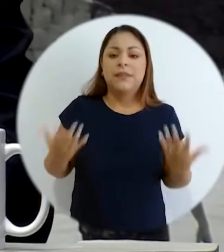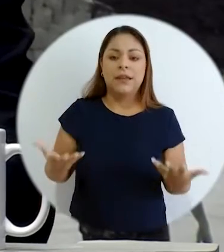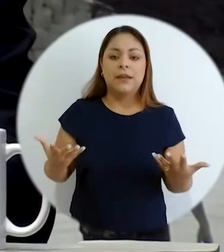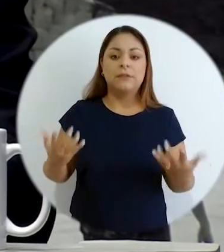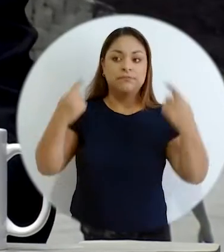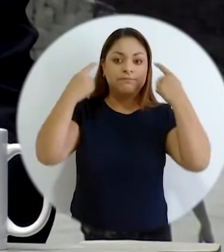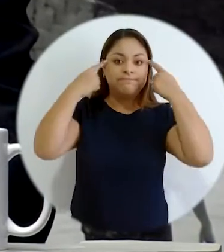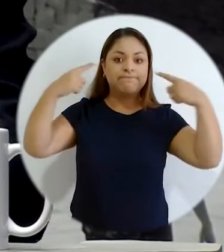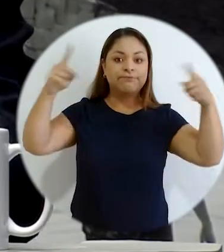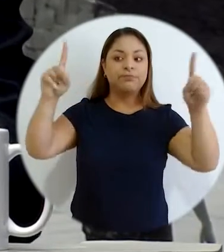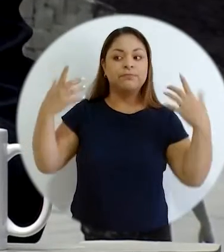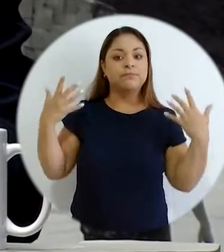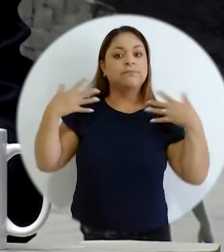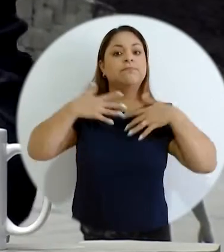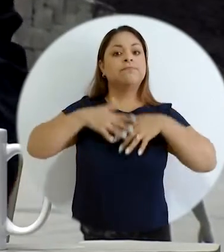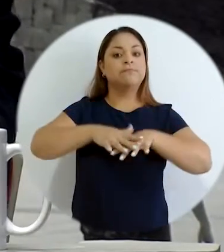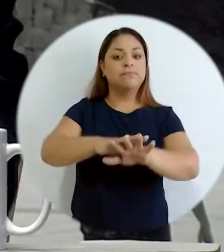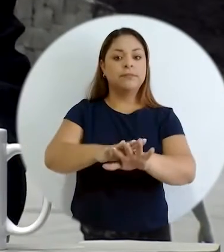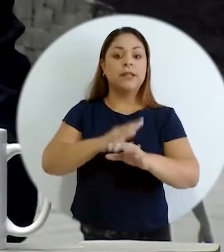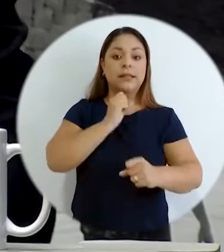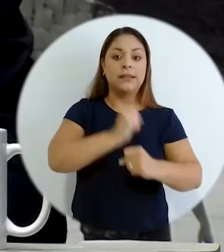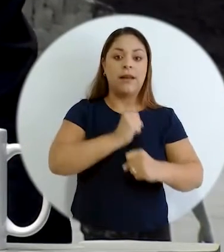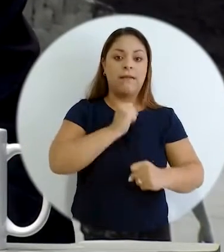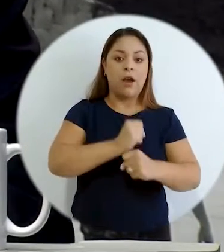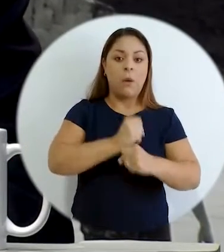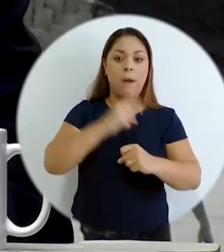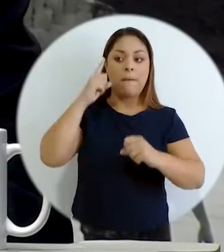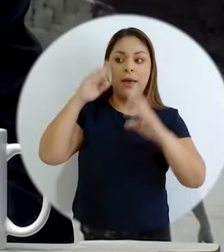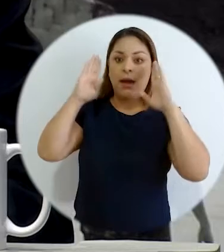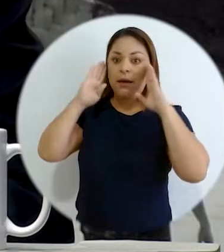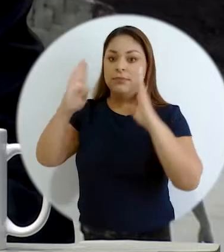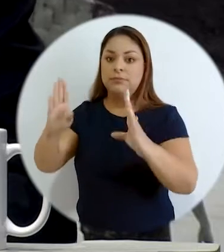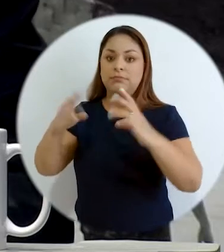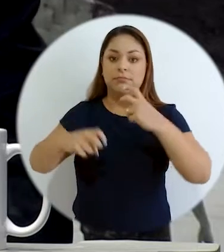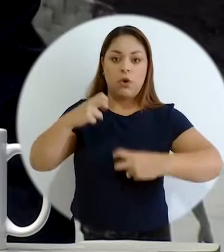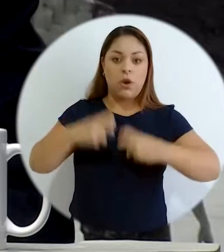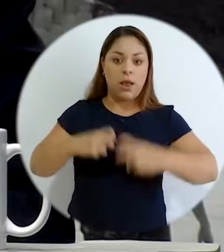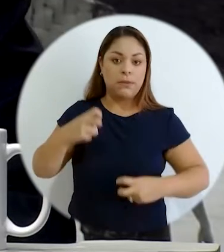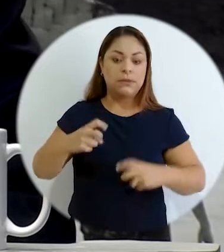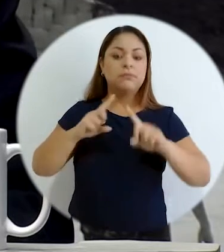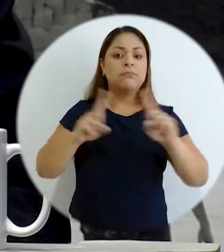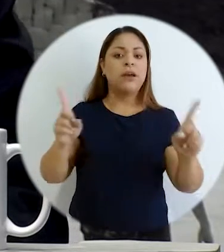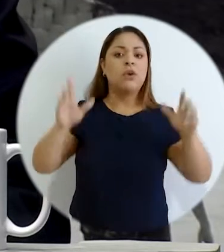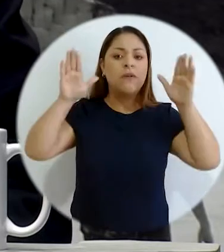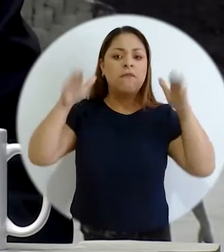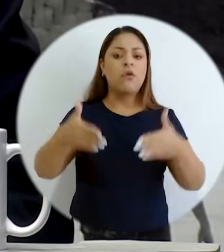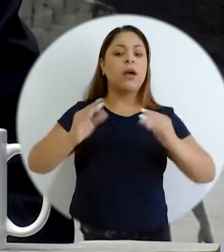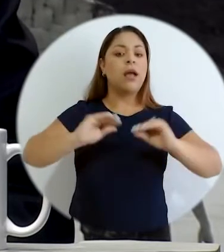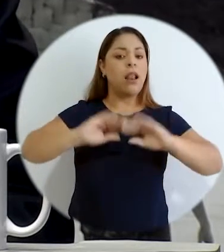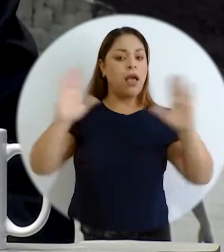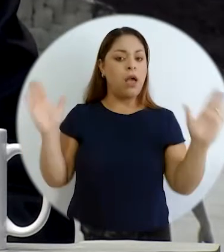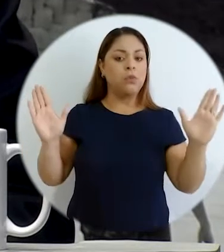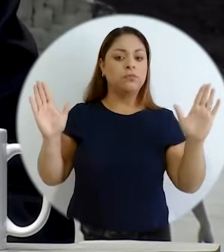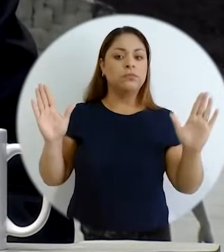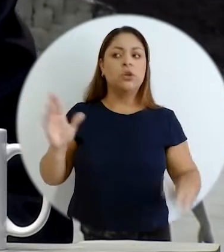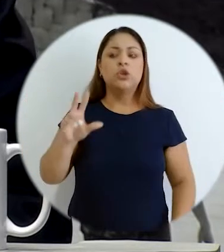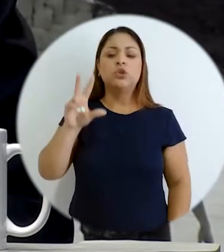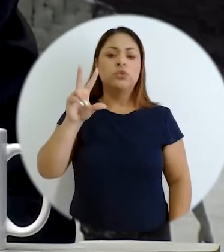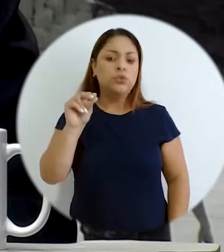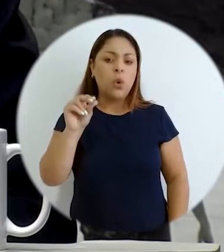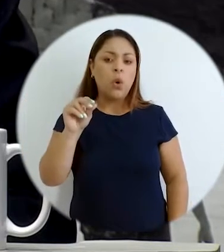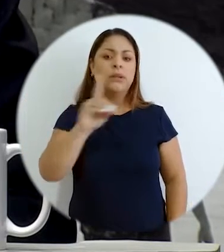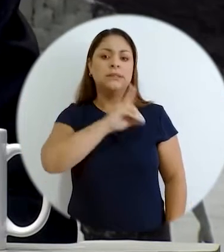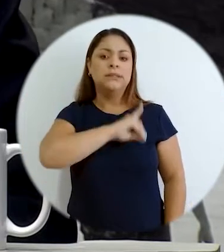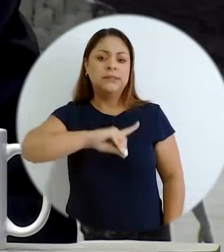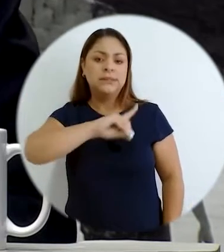integración en el que hacer en la atención de esas problematizaciones pero con un enfoque claro y un enfoque no tan